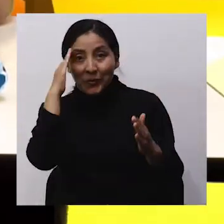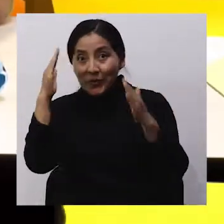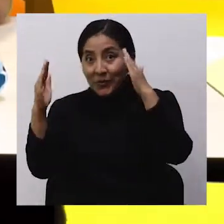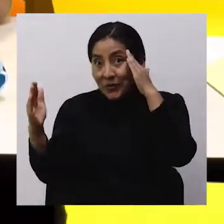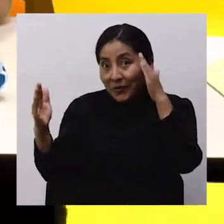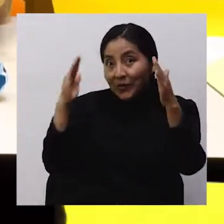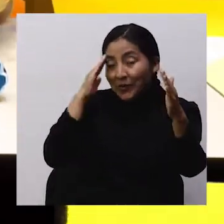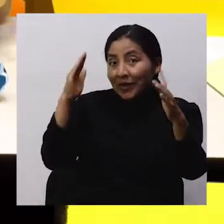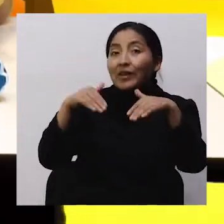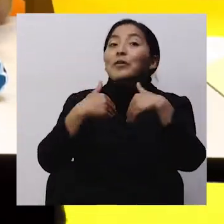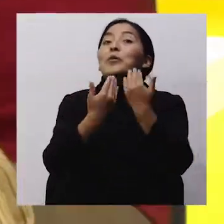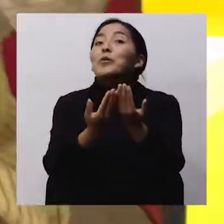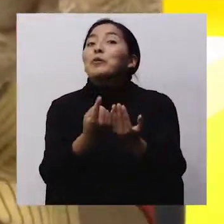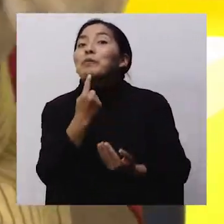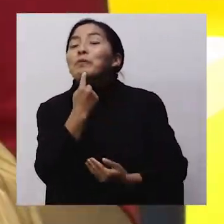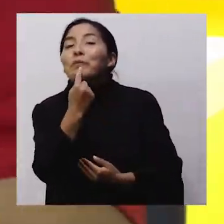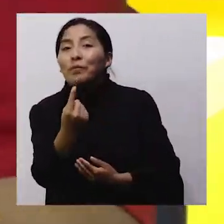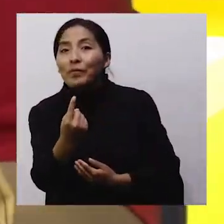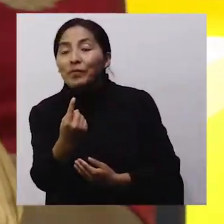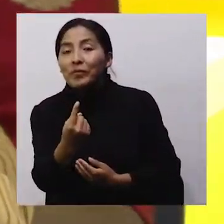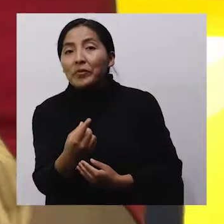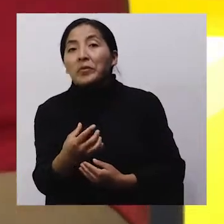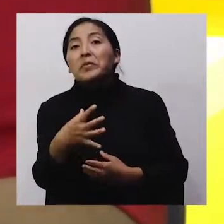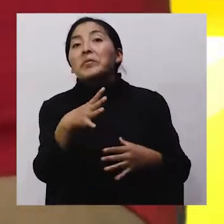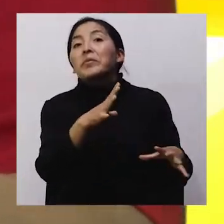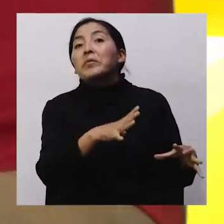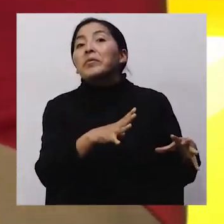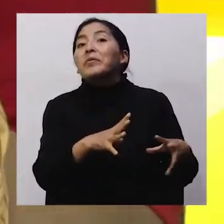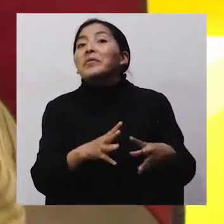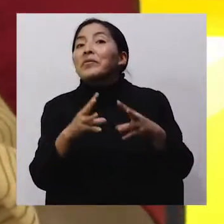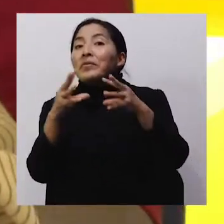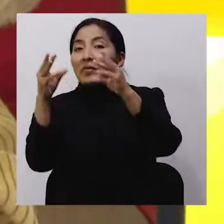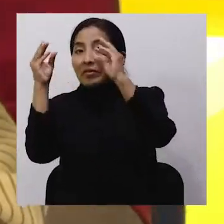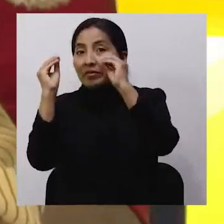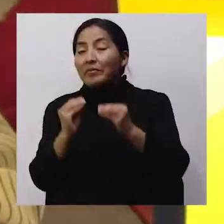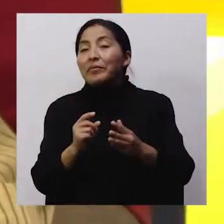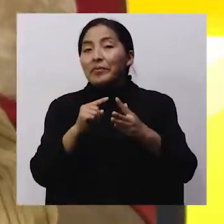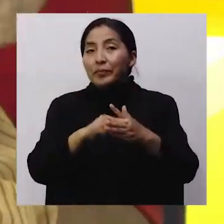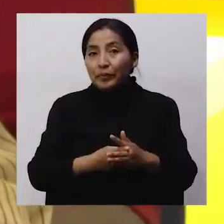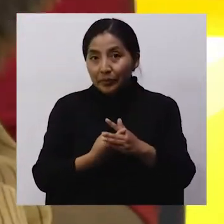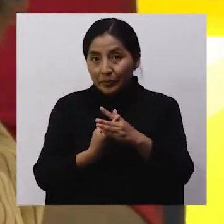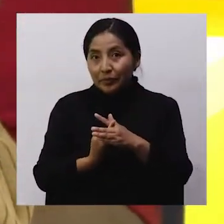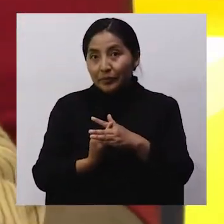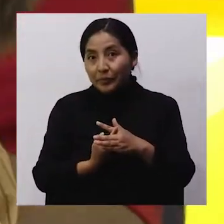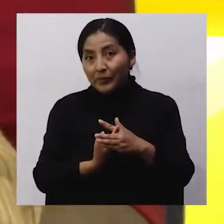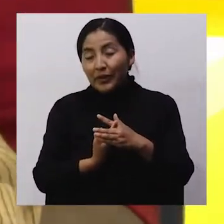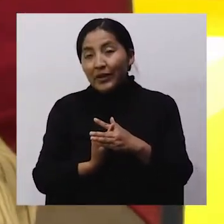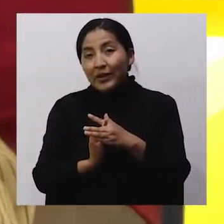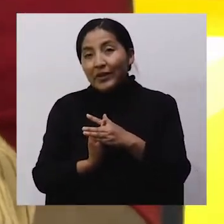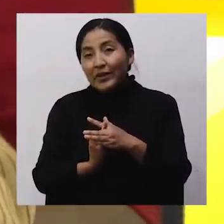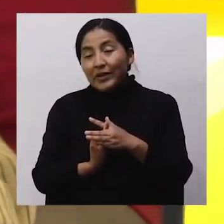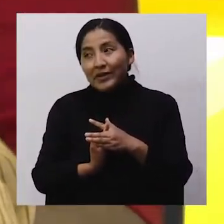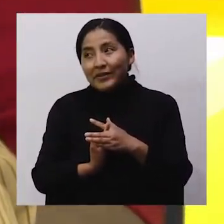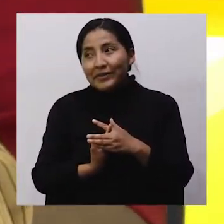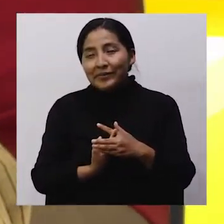Hola, hola, hola, ¿cómo estás? Vamos a empezar